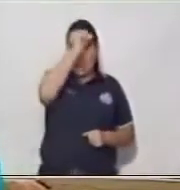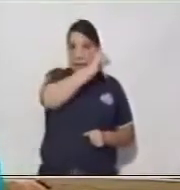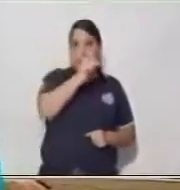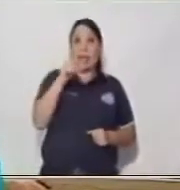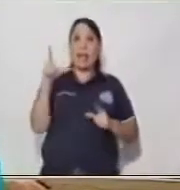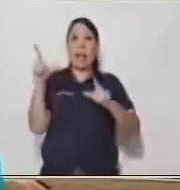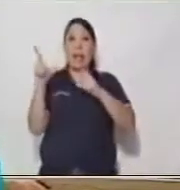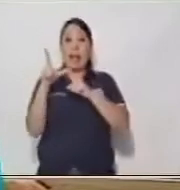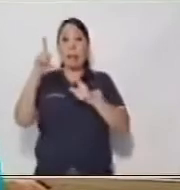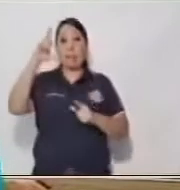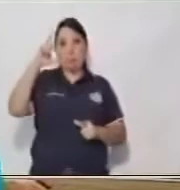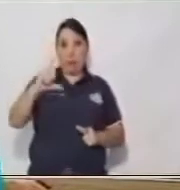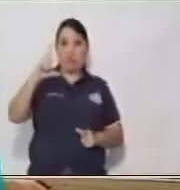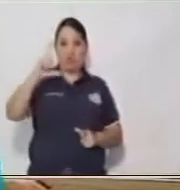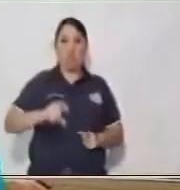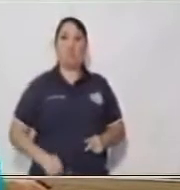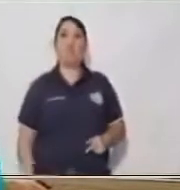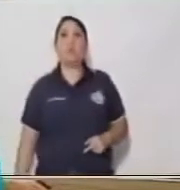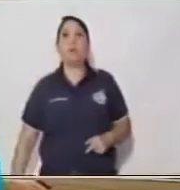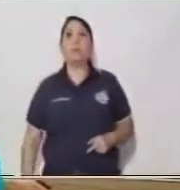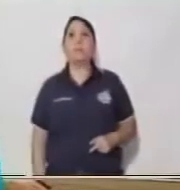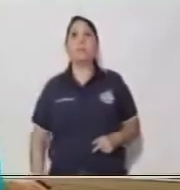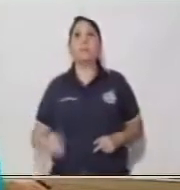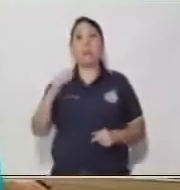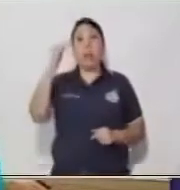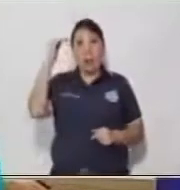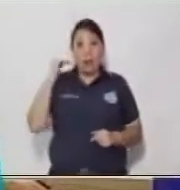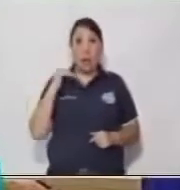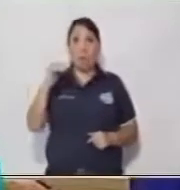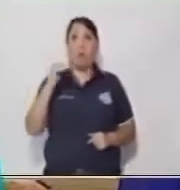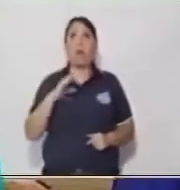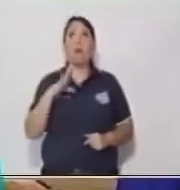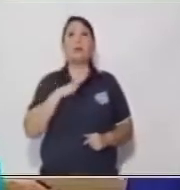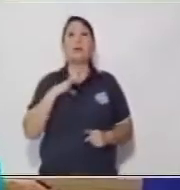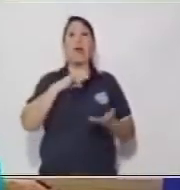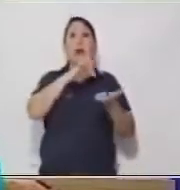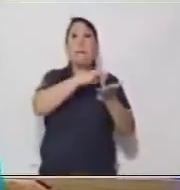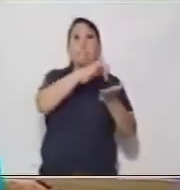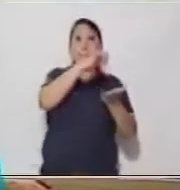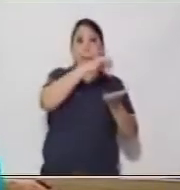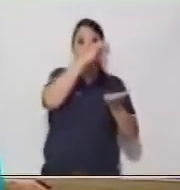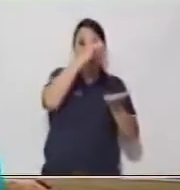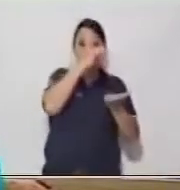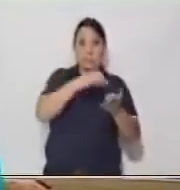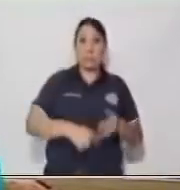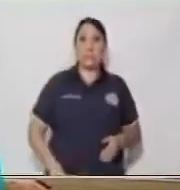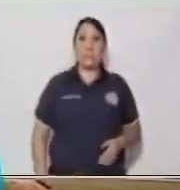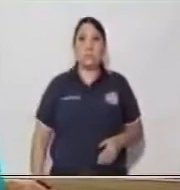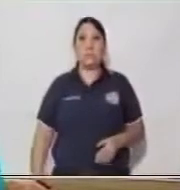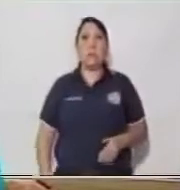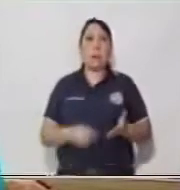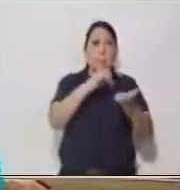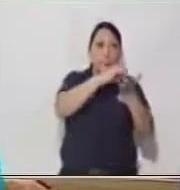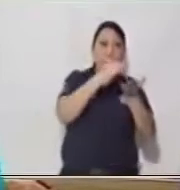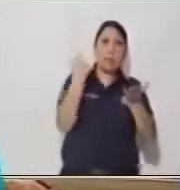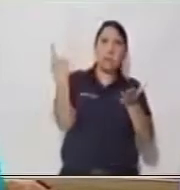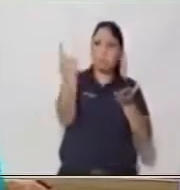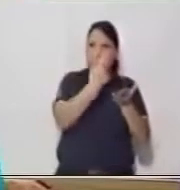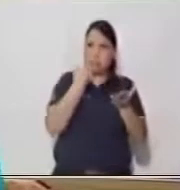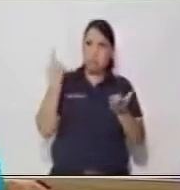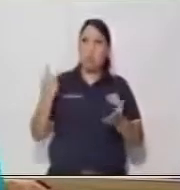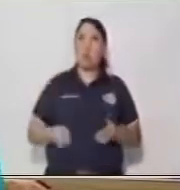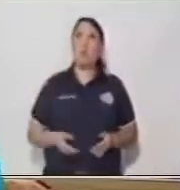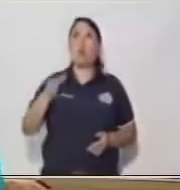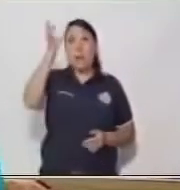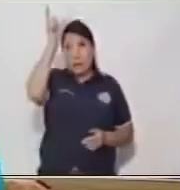letra inicial mayúscula. Luego tenemos el ejemplo de país. Hay muchos países en el mundo.